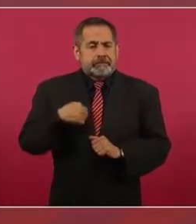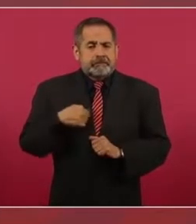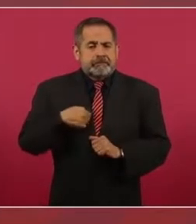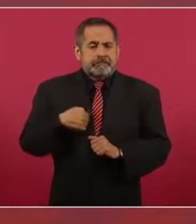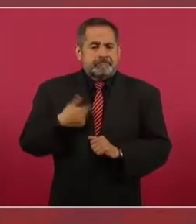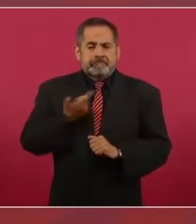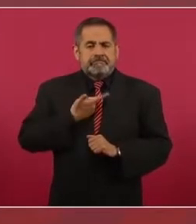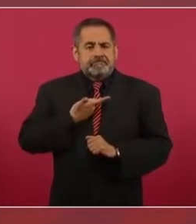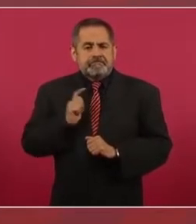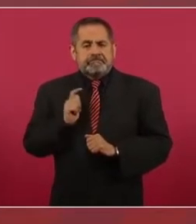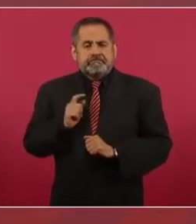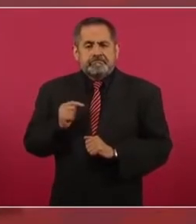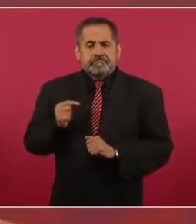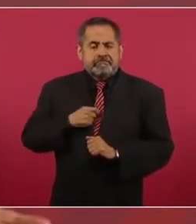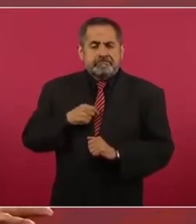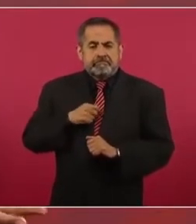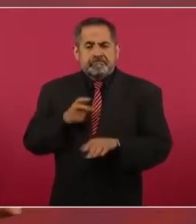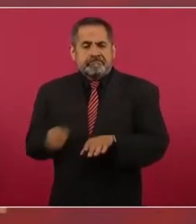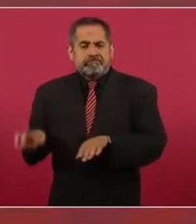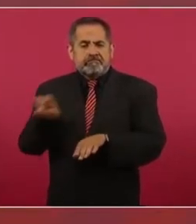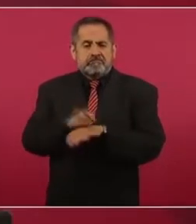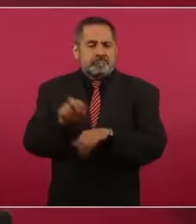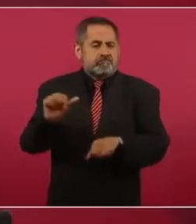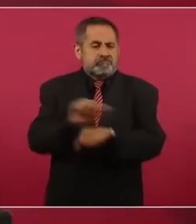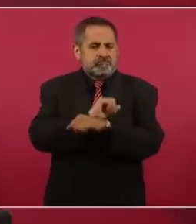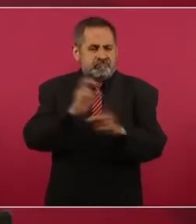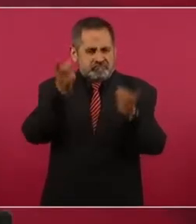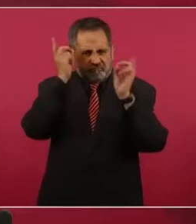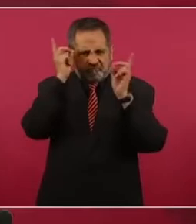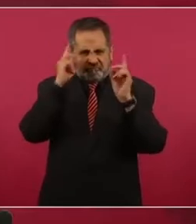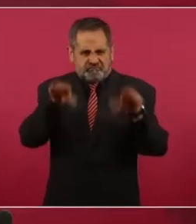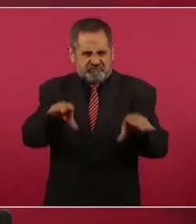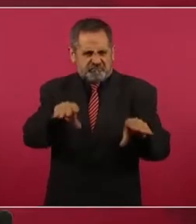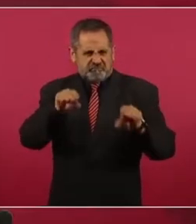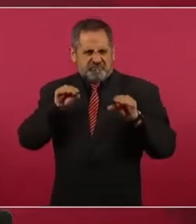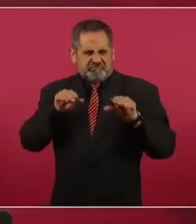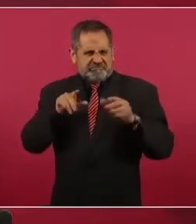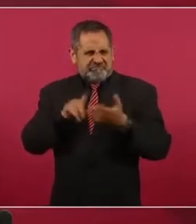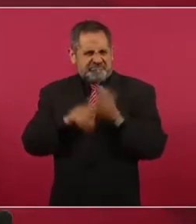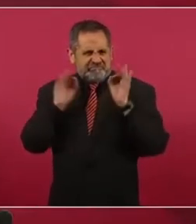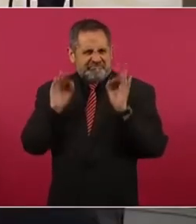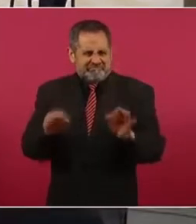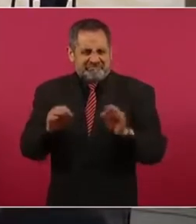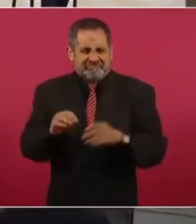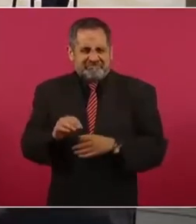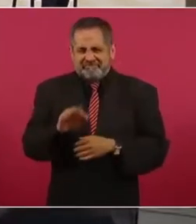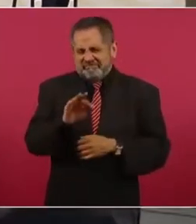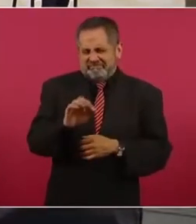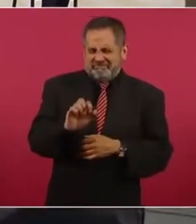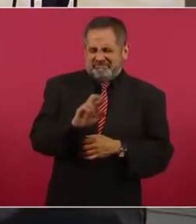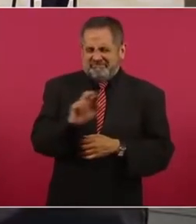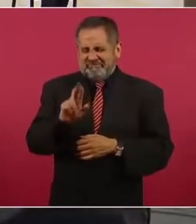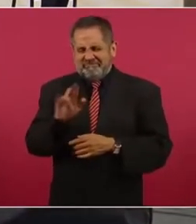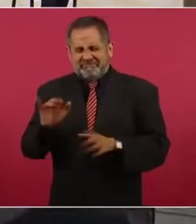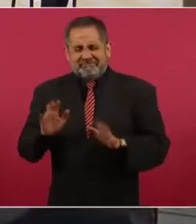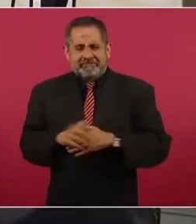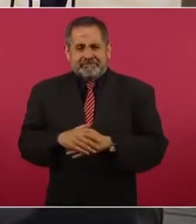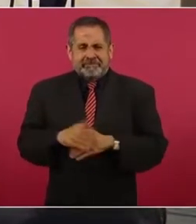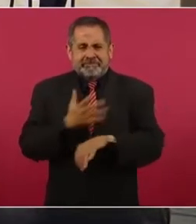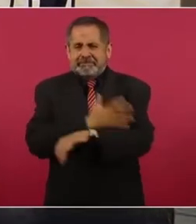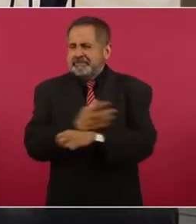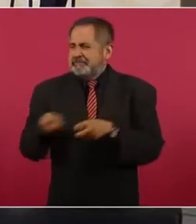subirme a un Ferrari, ni siquiera de ir de